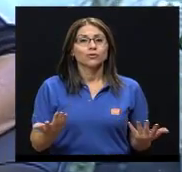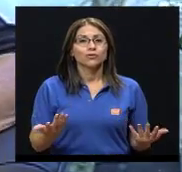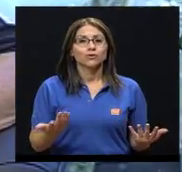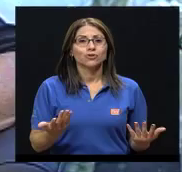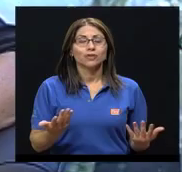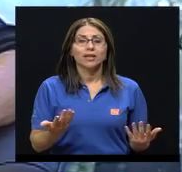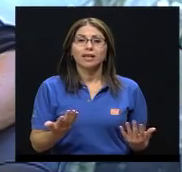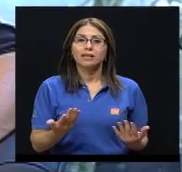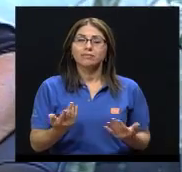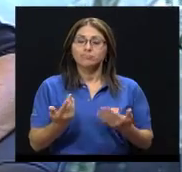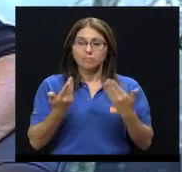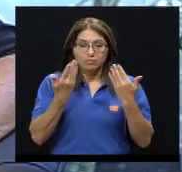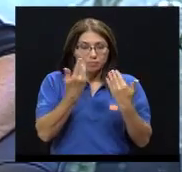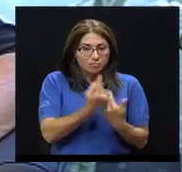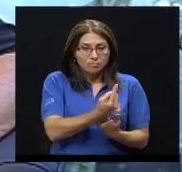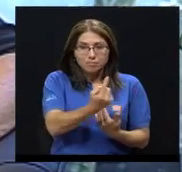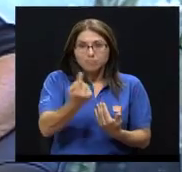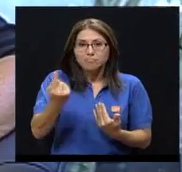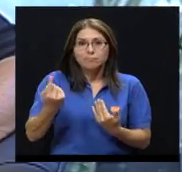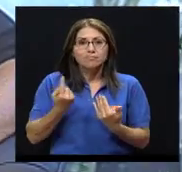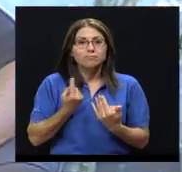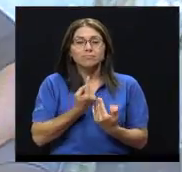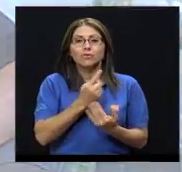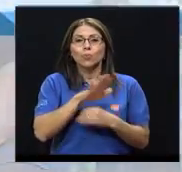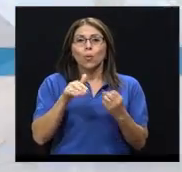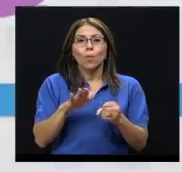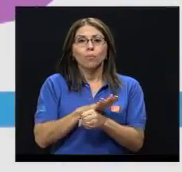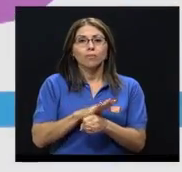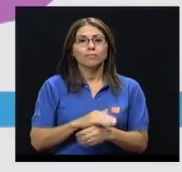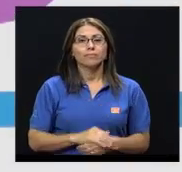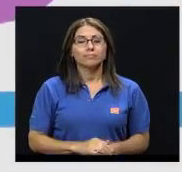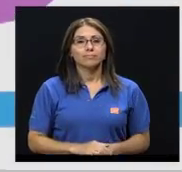es una totalidad que incluye todo eso.